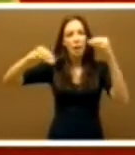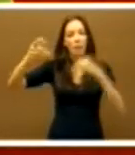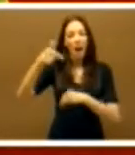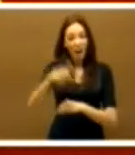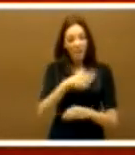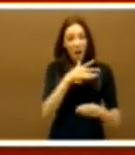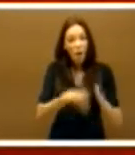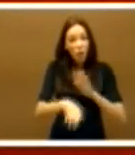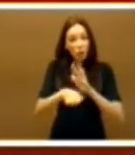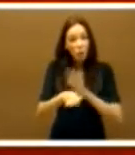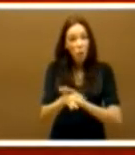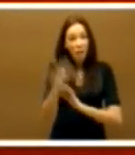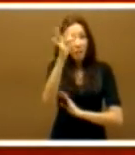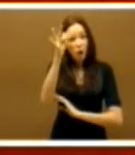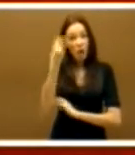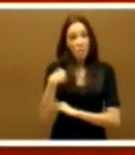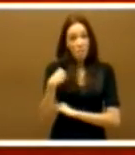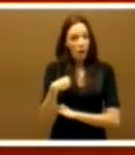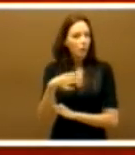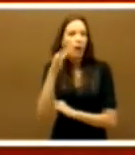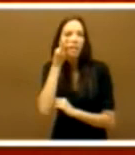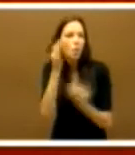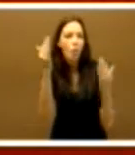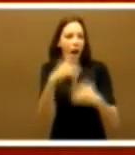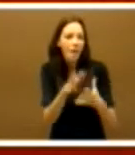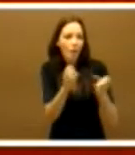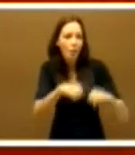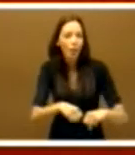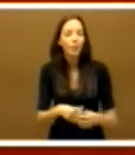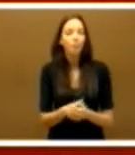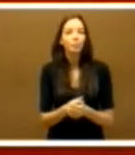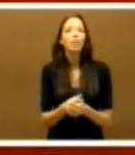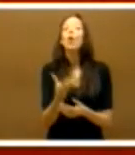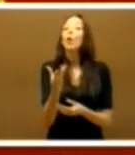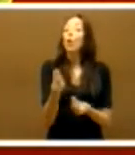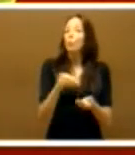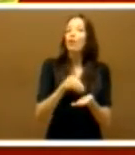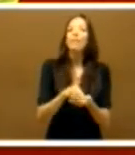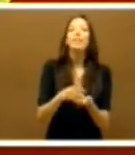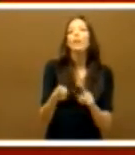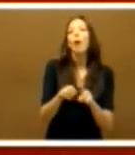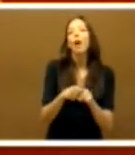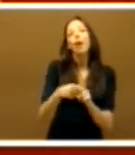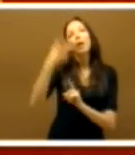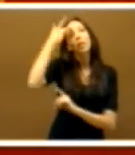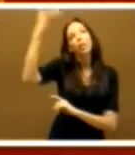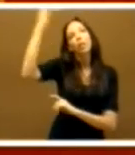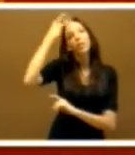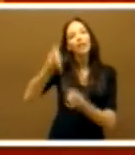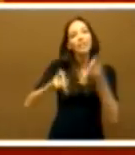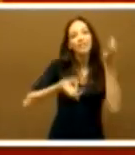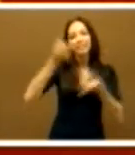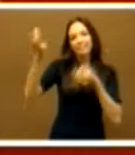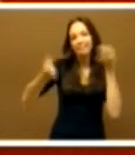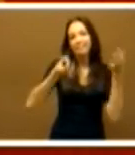supuestos pactos, de los acuerdos. Que no existen. Es verdad que a veces se escribe mucho algo sobre la fantasía. Ustedes se imaginan que algo haya